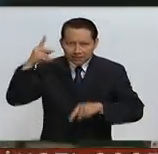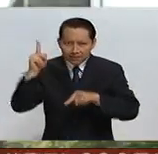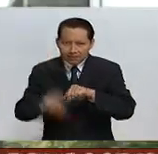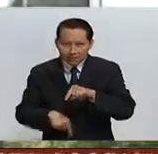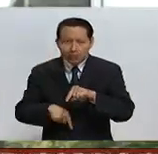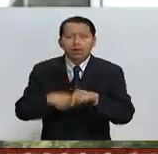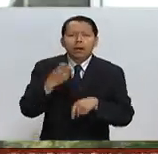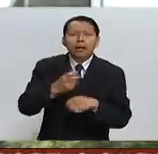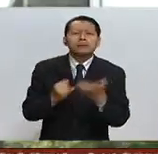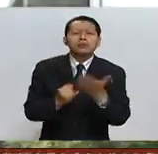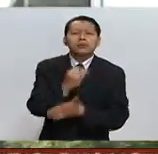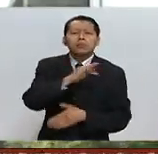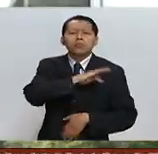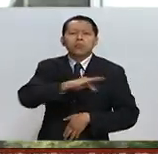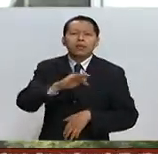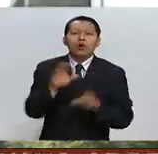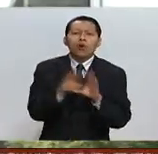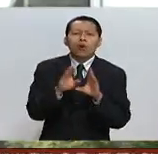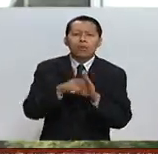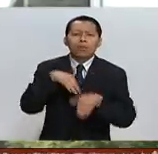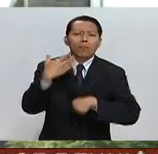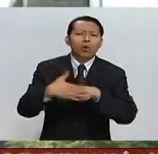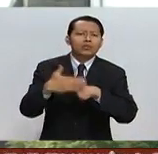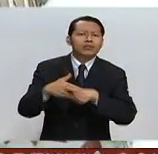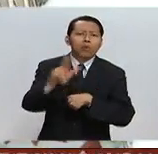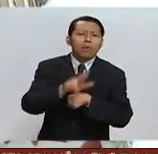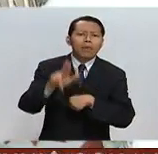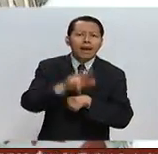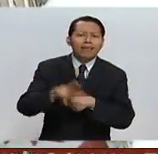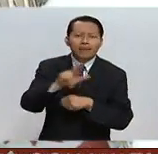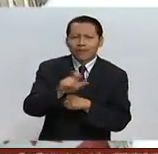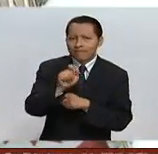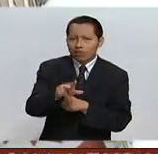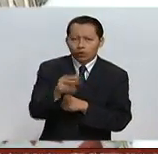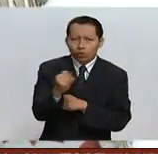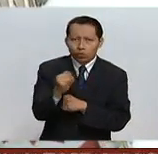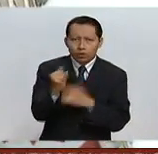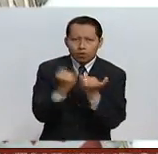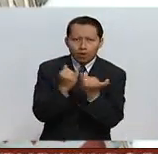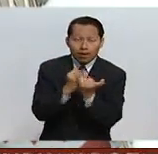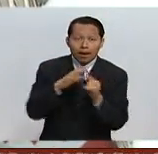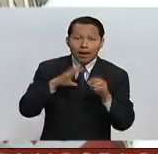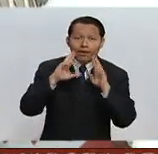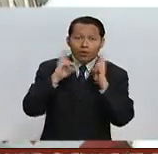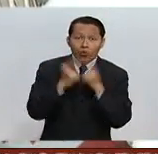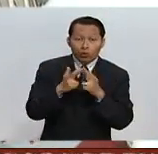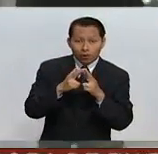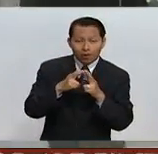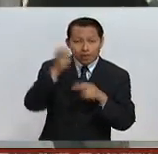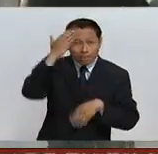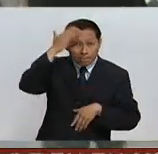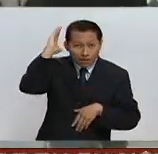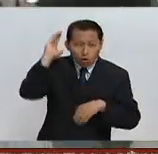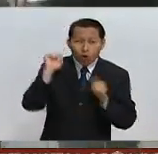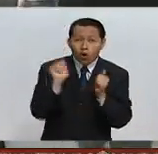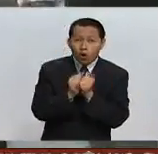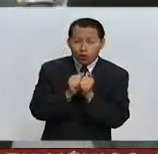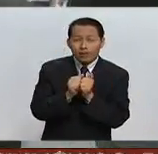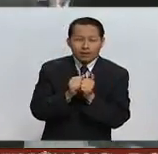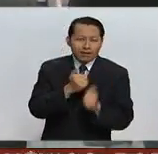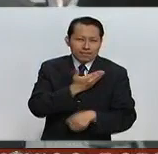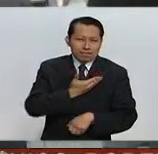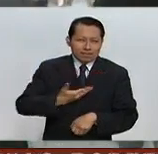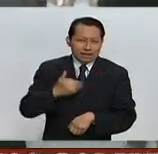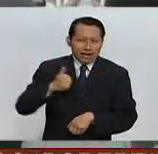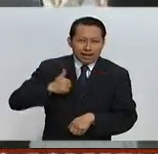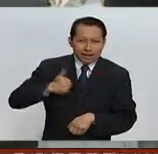anunciada justamente, ahí se adelantó el medio, el próximo martes de 28 de junio después de la reunión del presidente Enrique Peña Nieto con el primer ministro canadiense, que